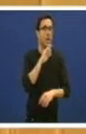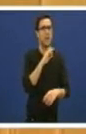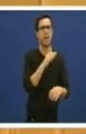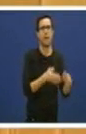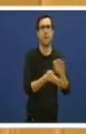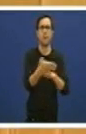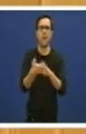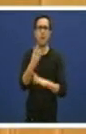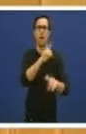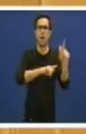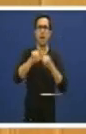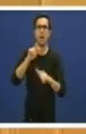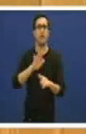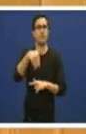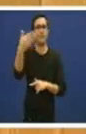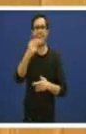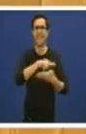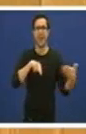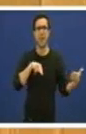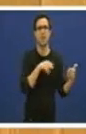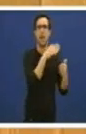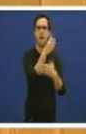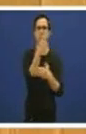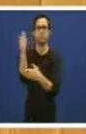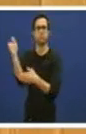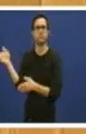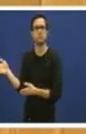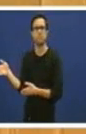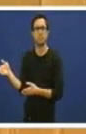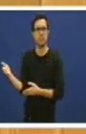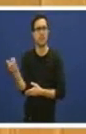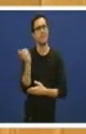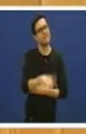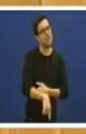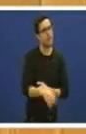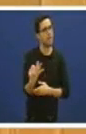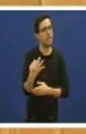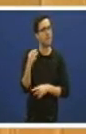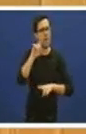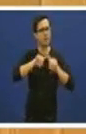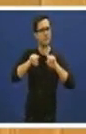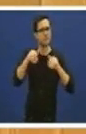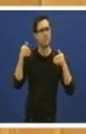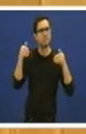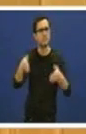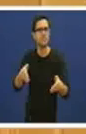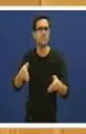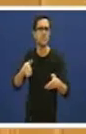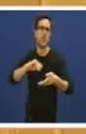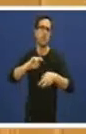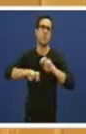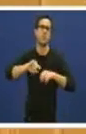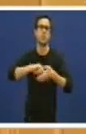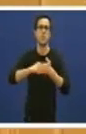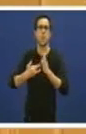conveniente que tamén se preocupase do porvir dos galegos e das galegas dos seus setores productivos